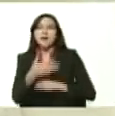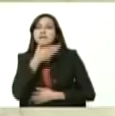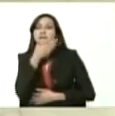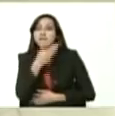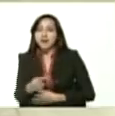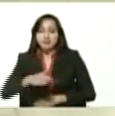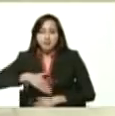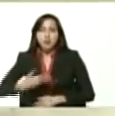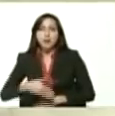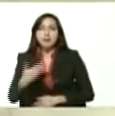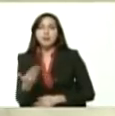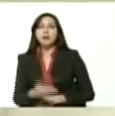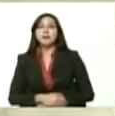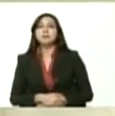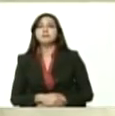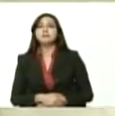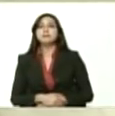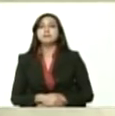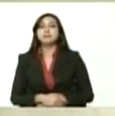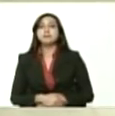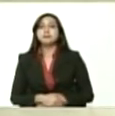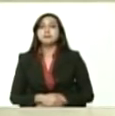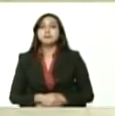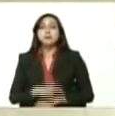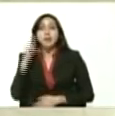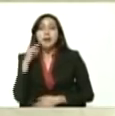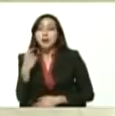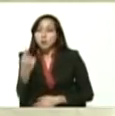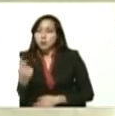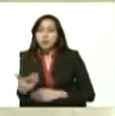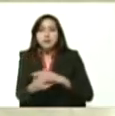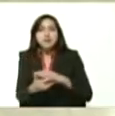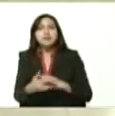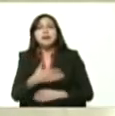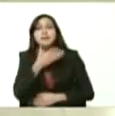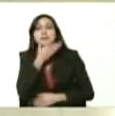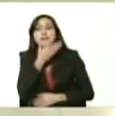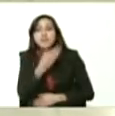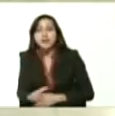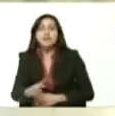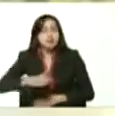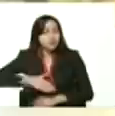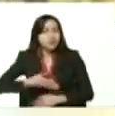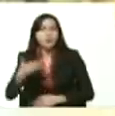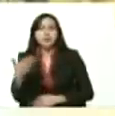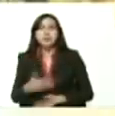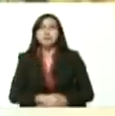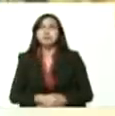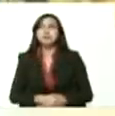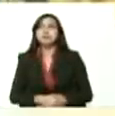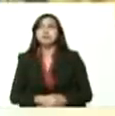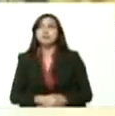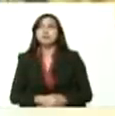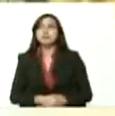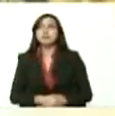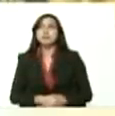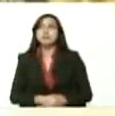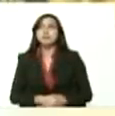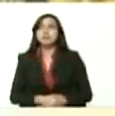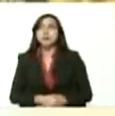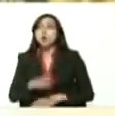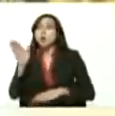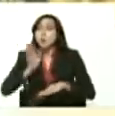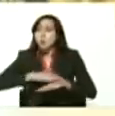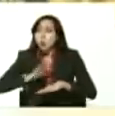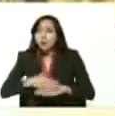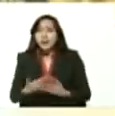es posible con la economía digital y el Bolívar digital todo es más fácil todo es posible Alfred Nazaret porque